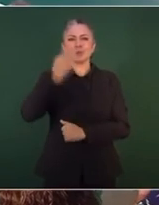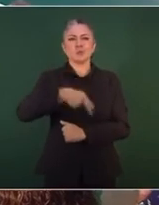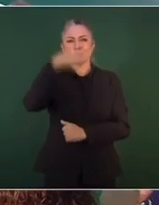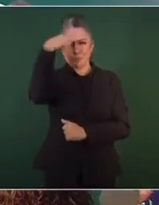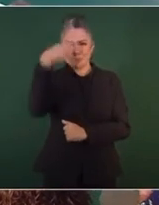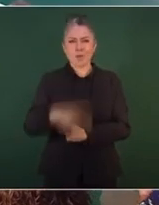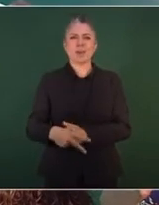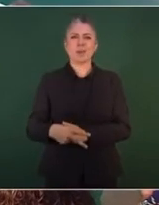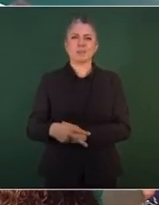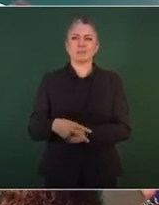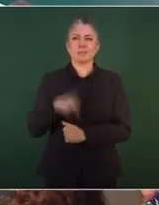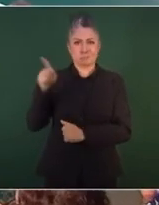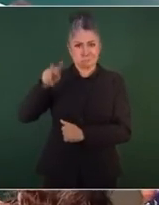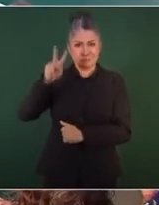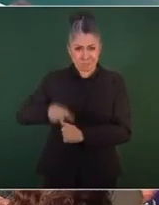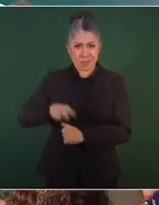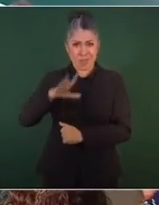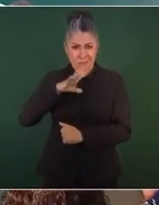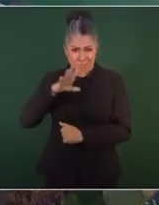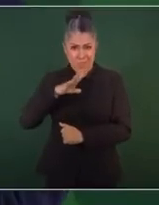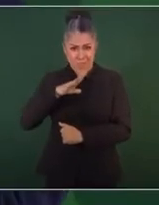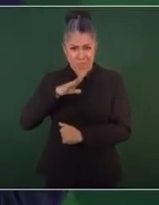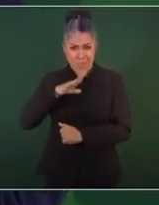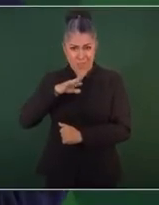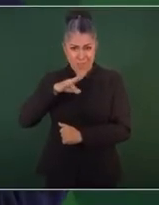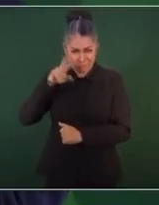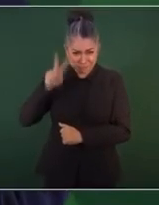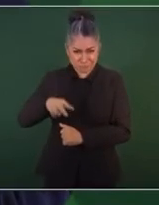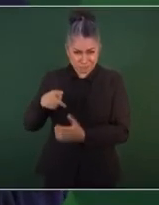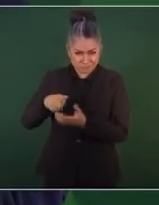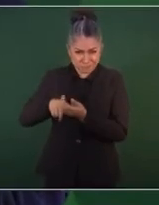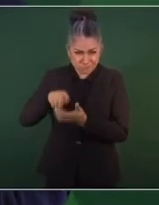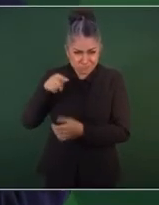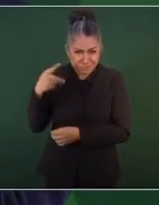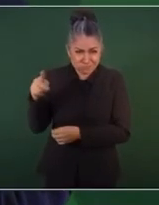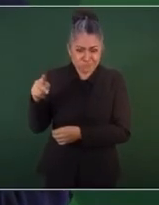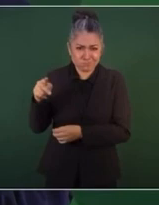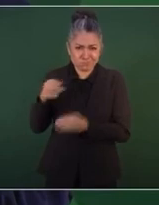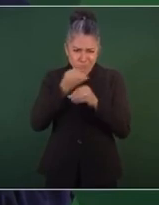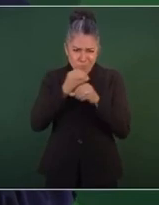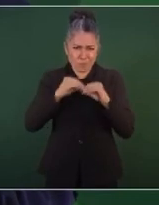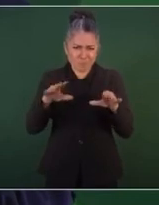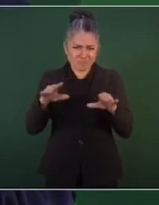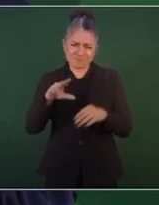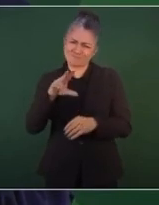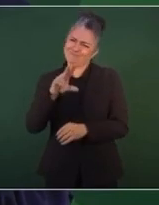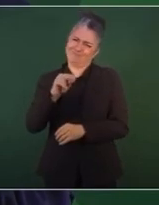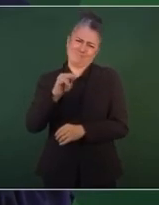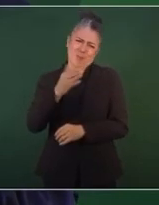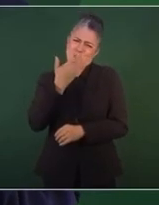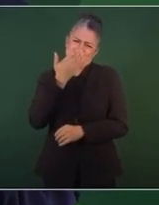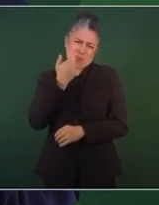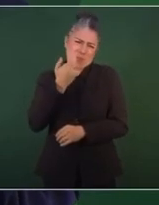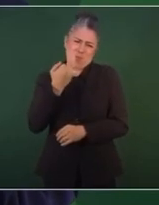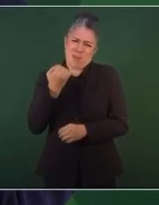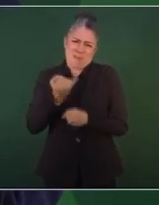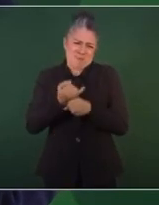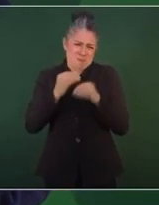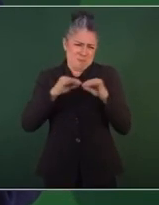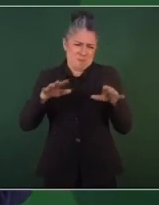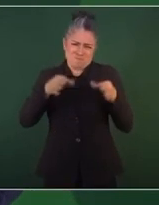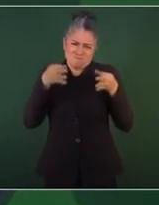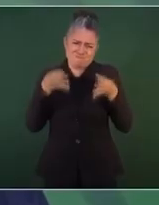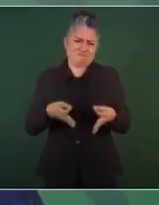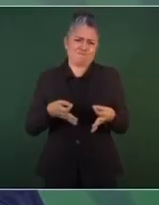sin fundamento, en general, no tienen